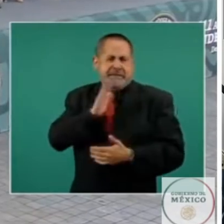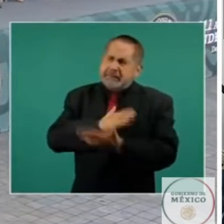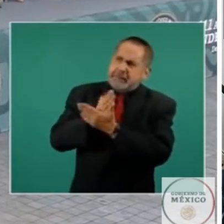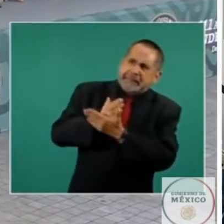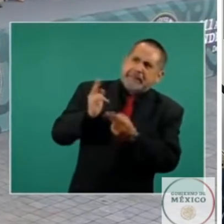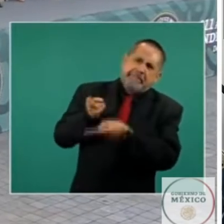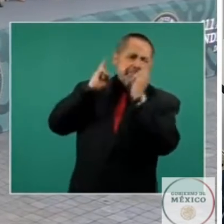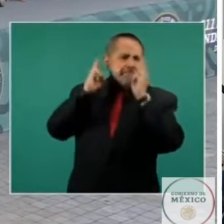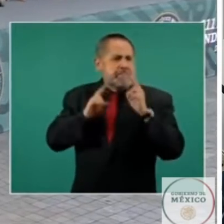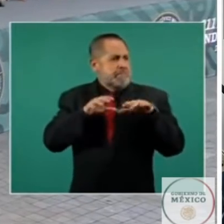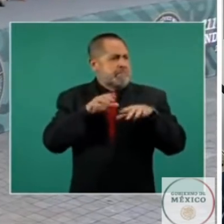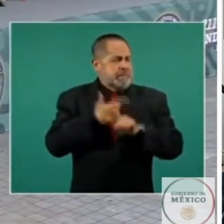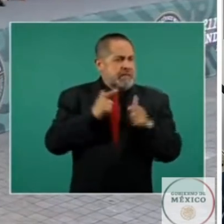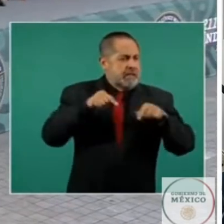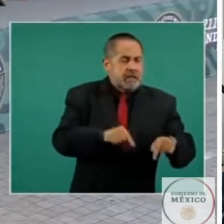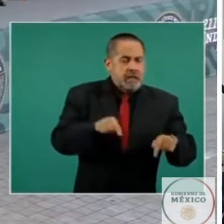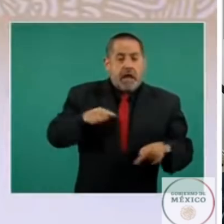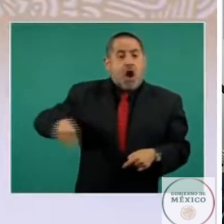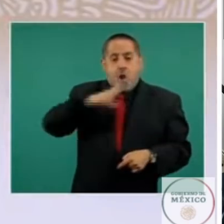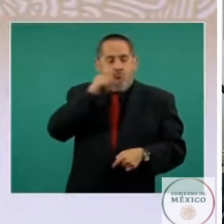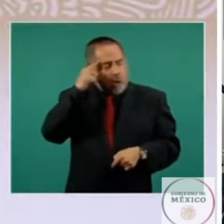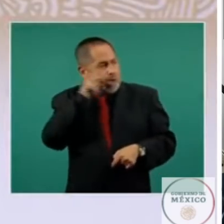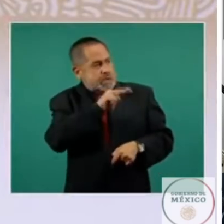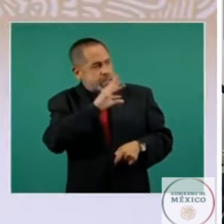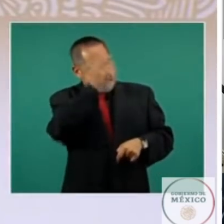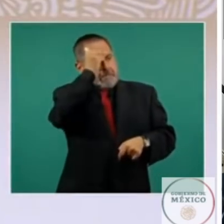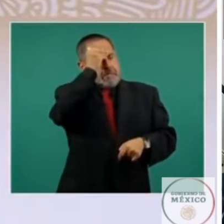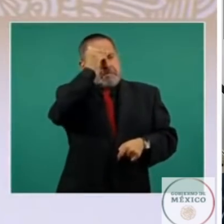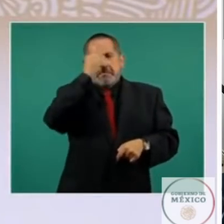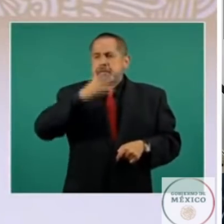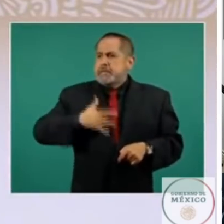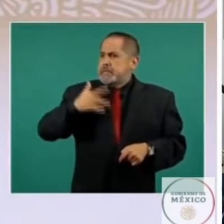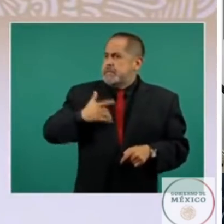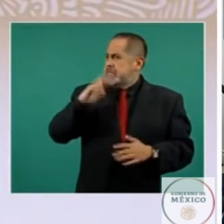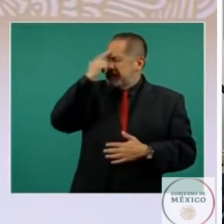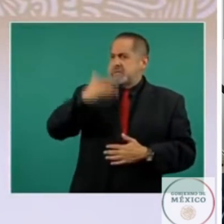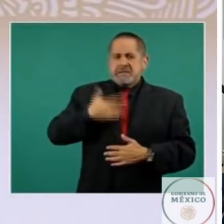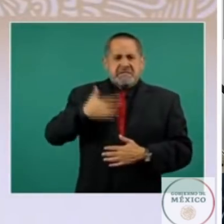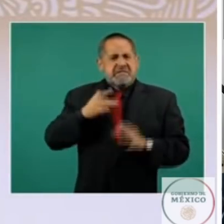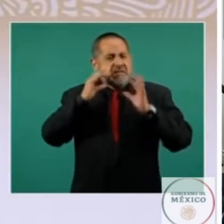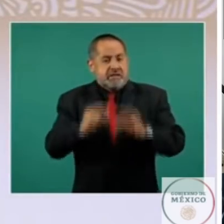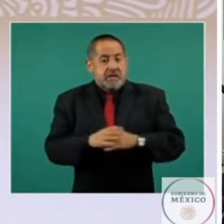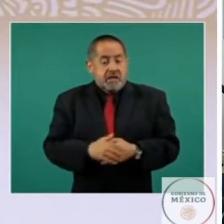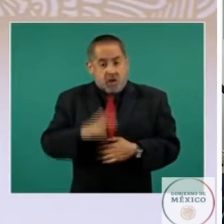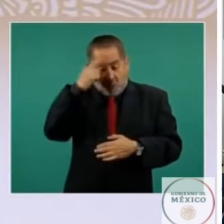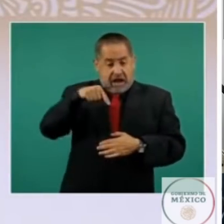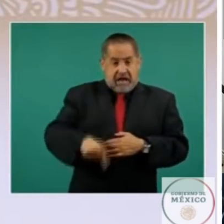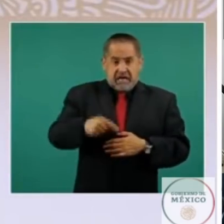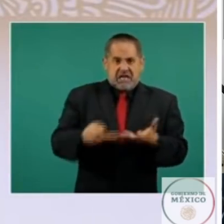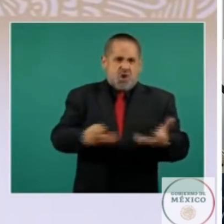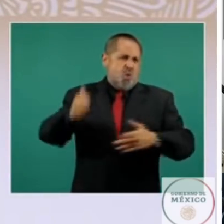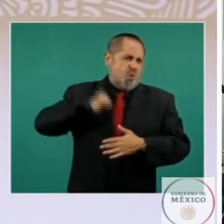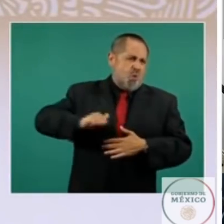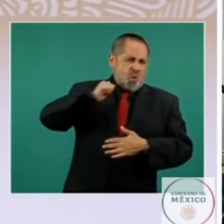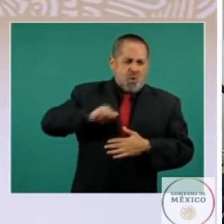Vamos a escuchar el discurso que da el presidente de Cuba. Discurso que a la derecha no le va a gustar porque